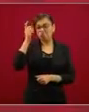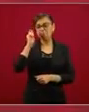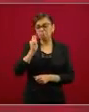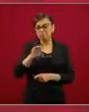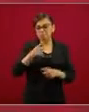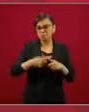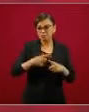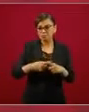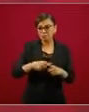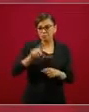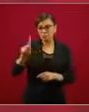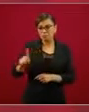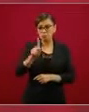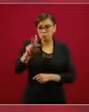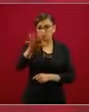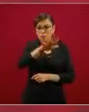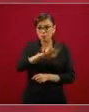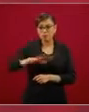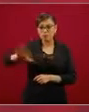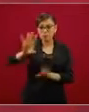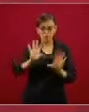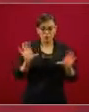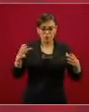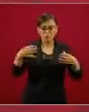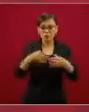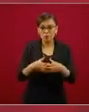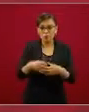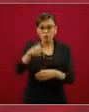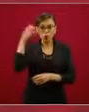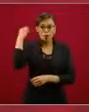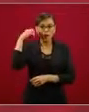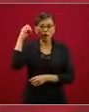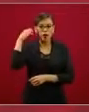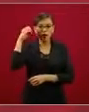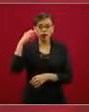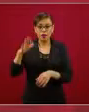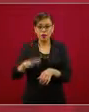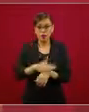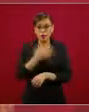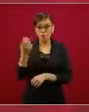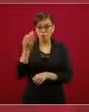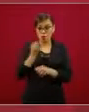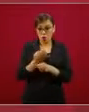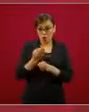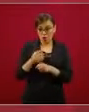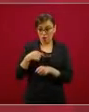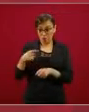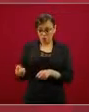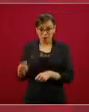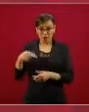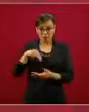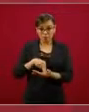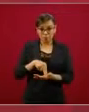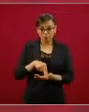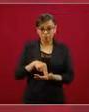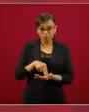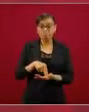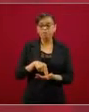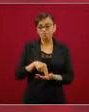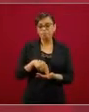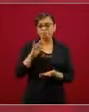porque si hoy estamos aquí es por su disciplina para seguir de manera puntual las